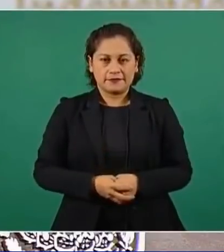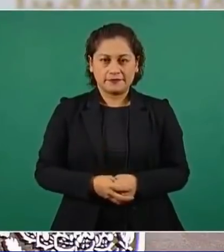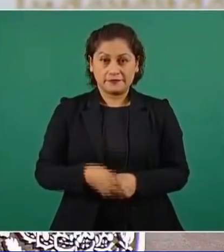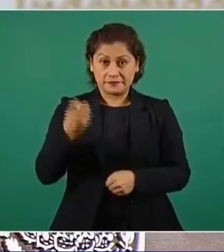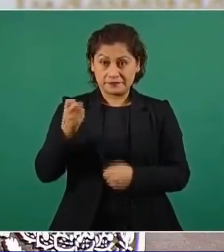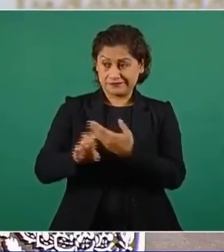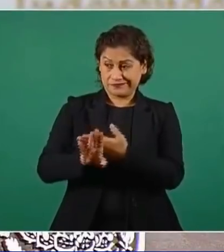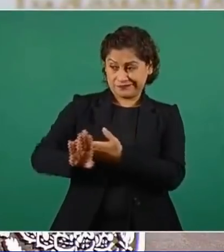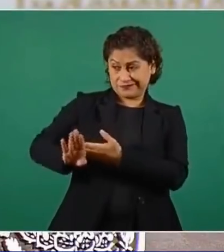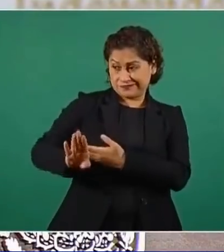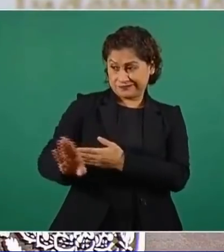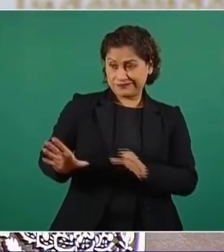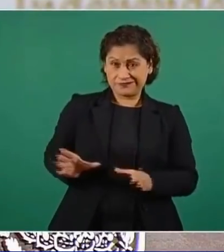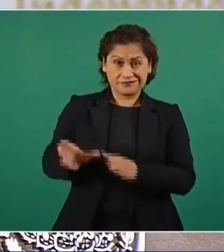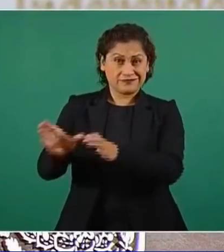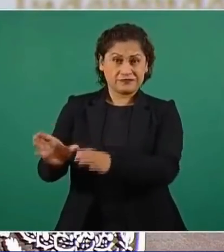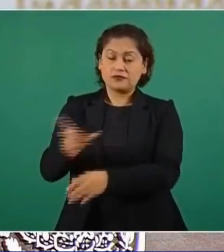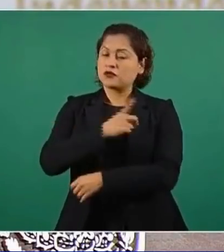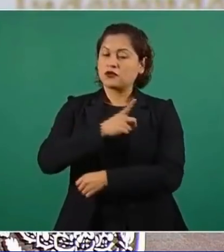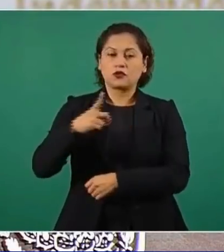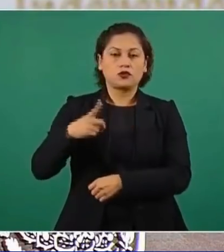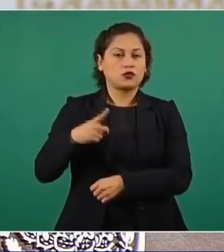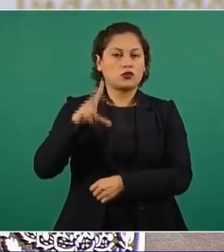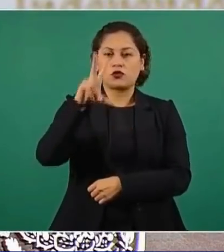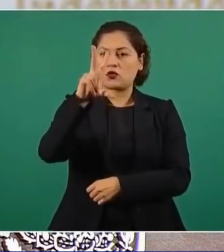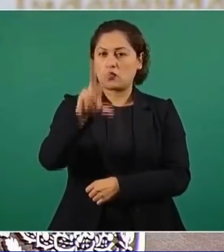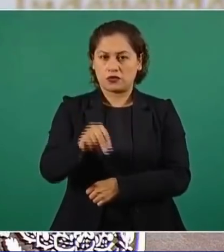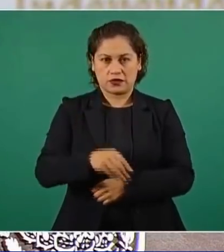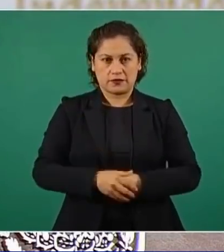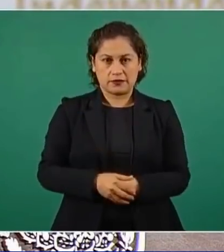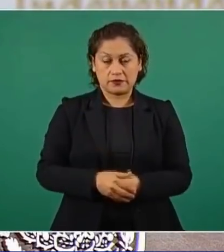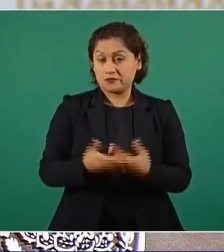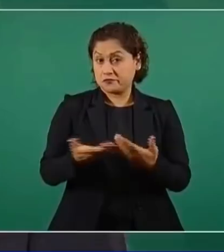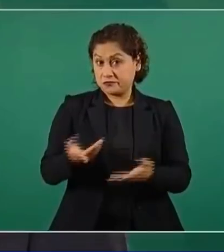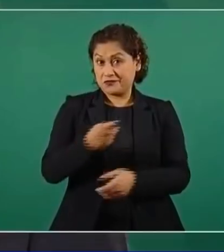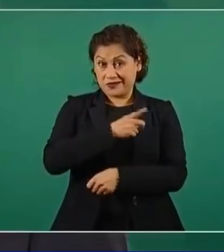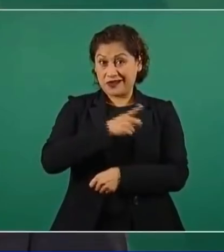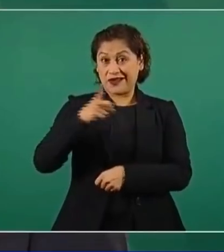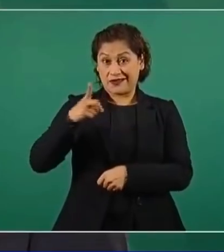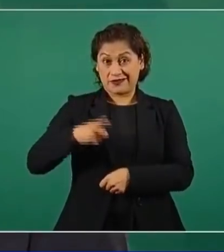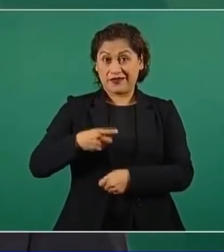Tiene que haber libertad plena y